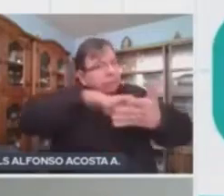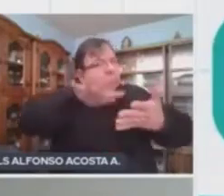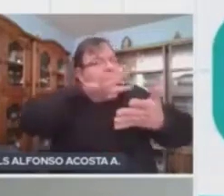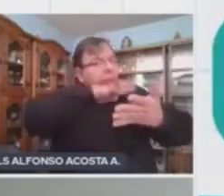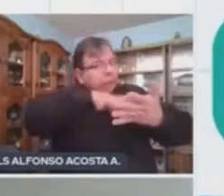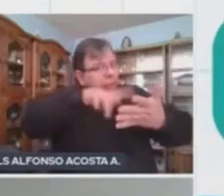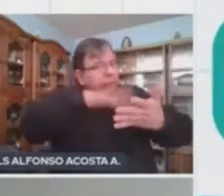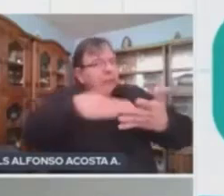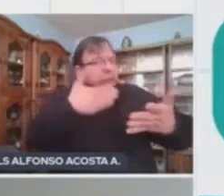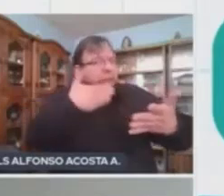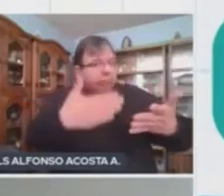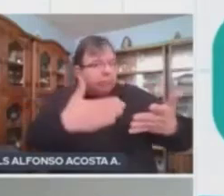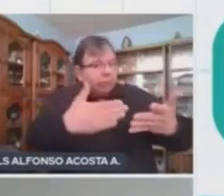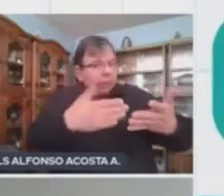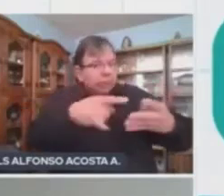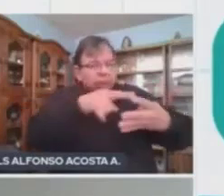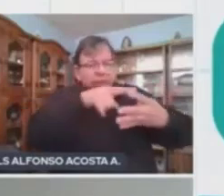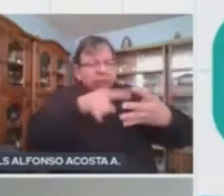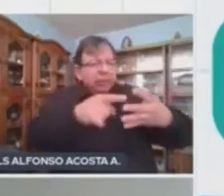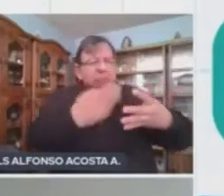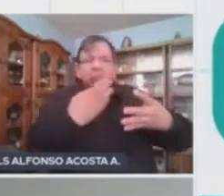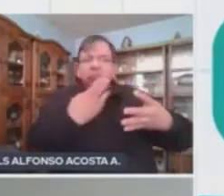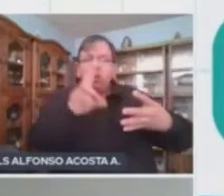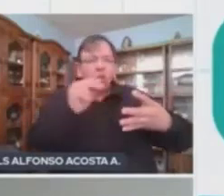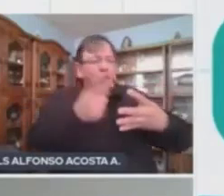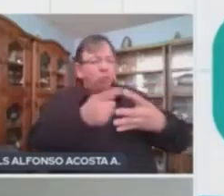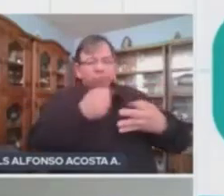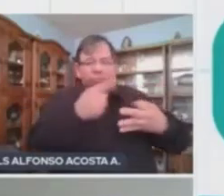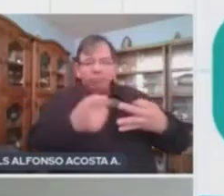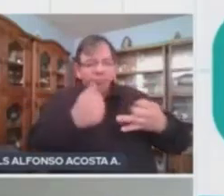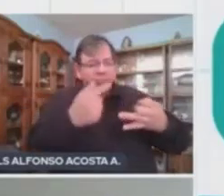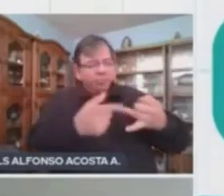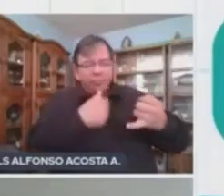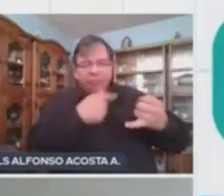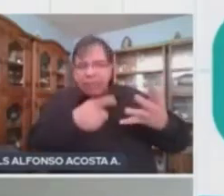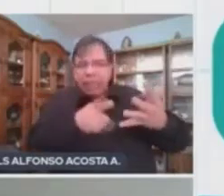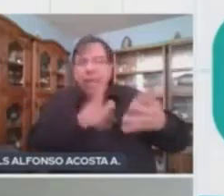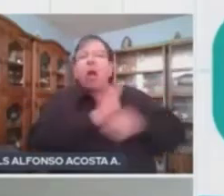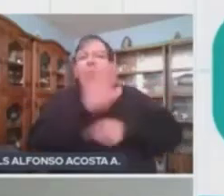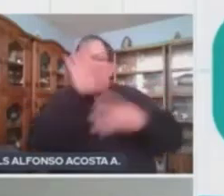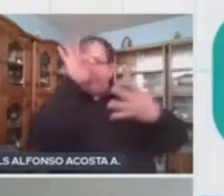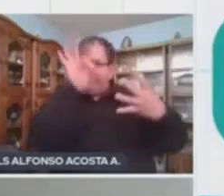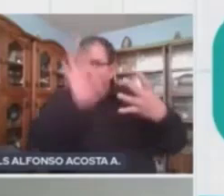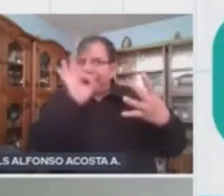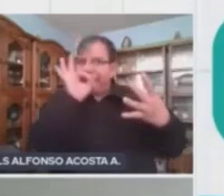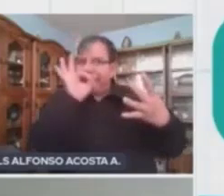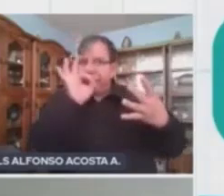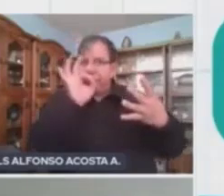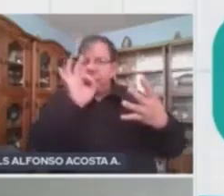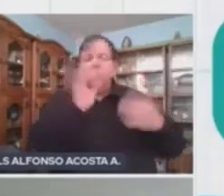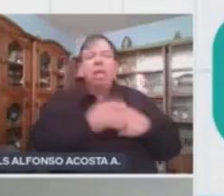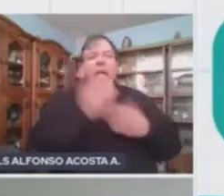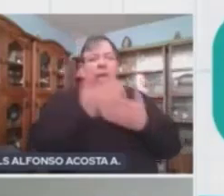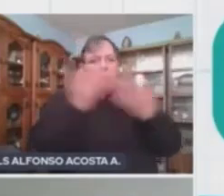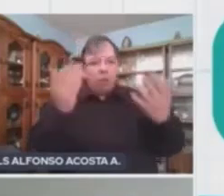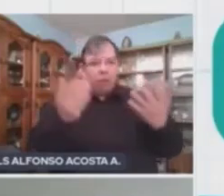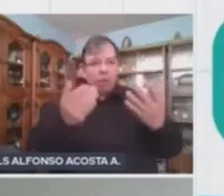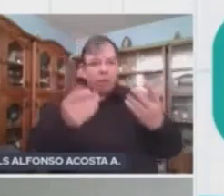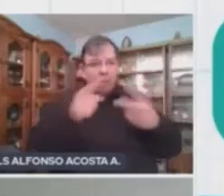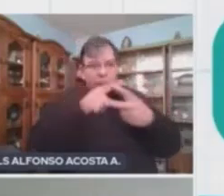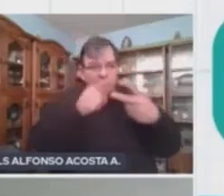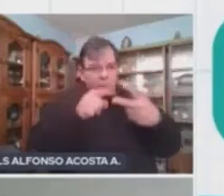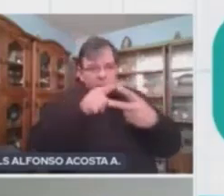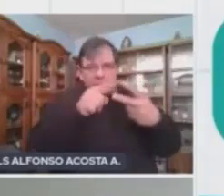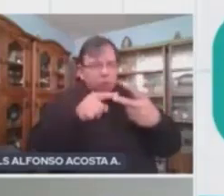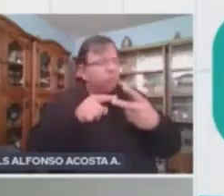primero las opciones que no corresponden a lo que nos están preguntando. En este caso tenemos dos opciones